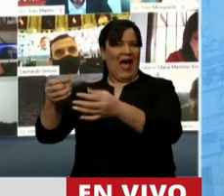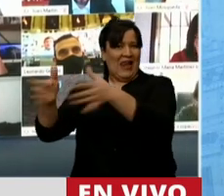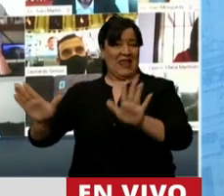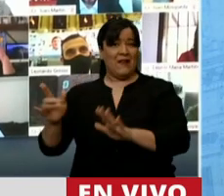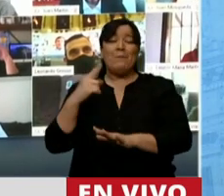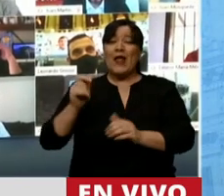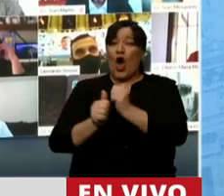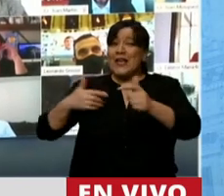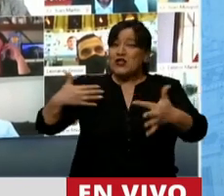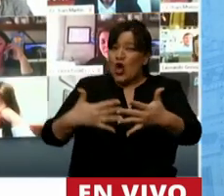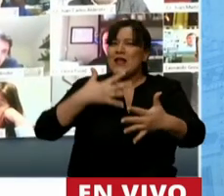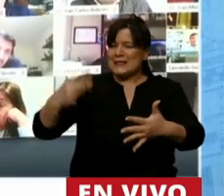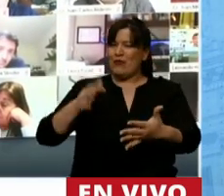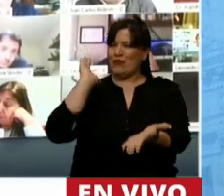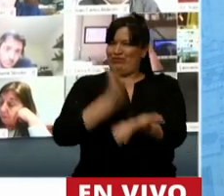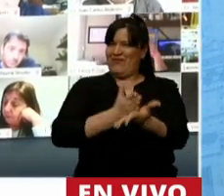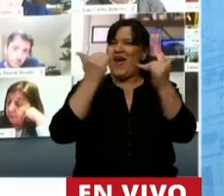los condenará. ¡Gracias!